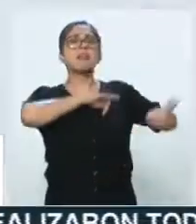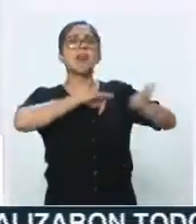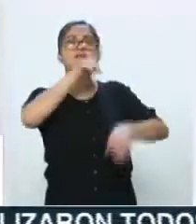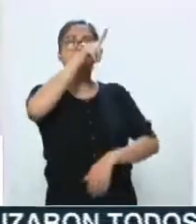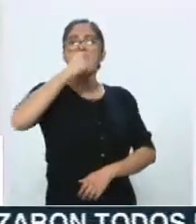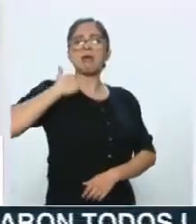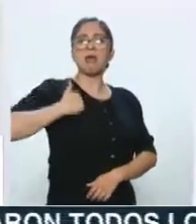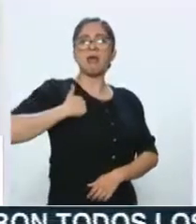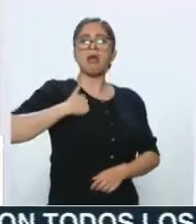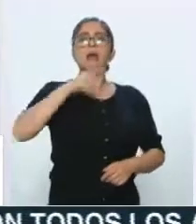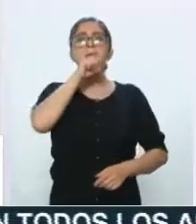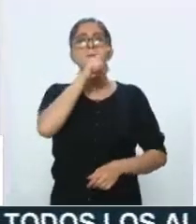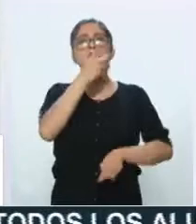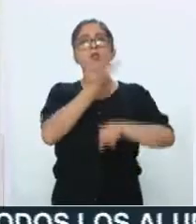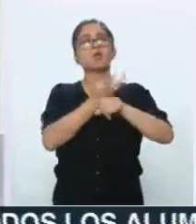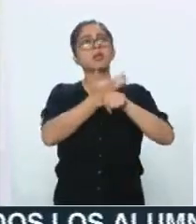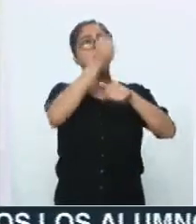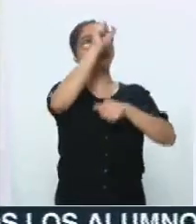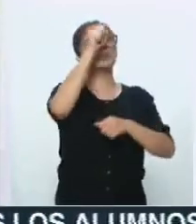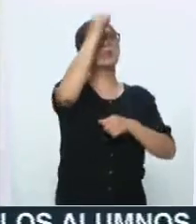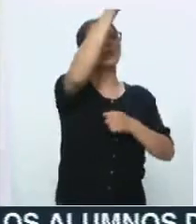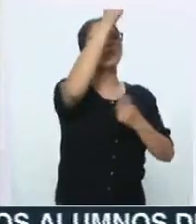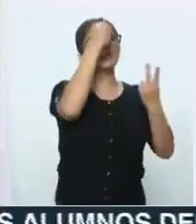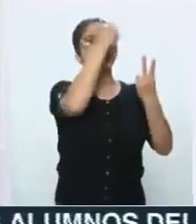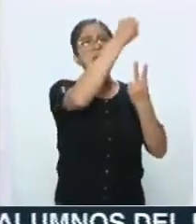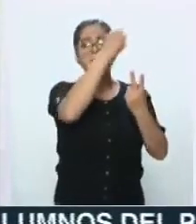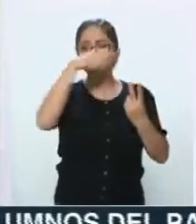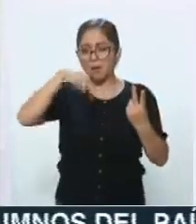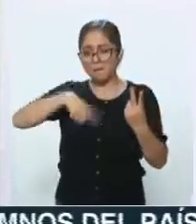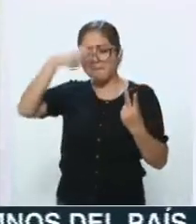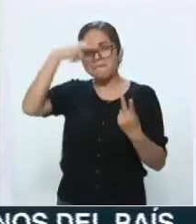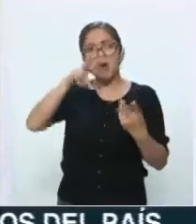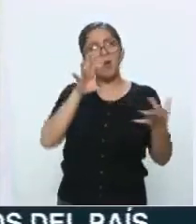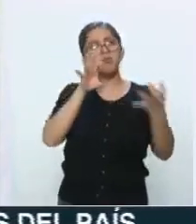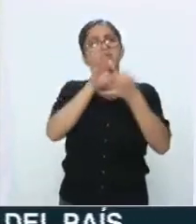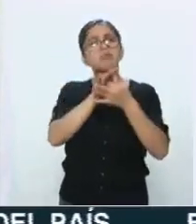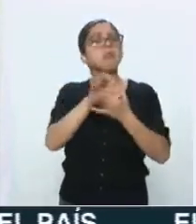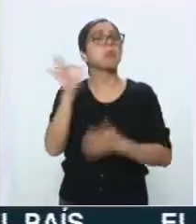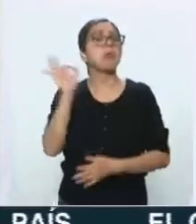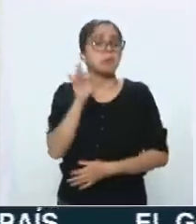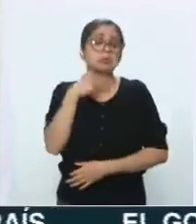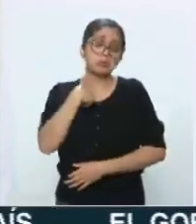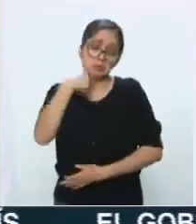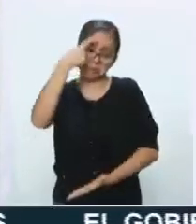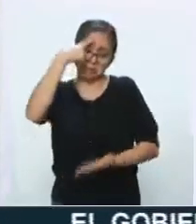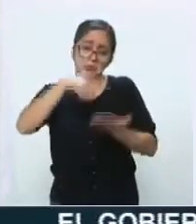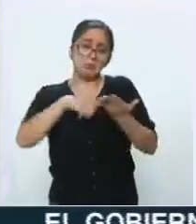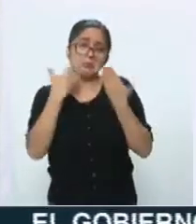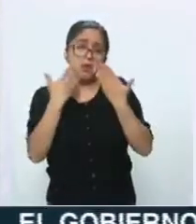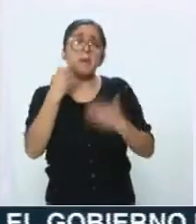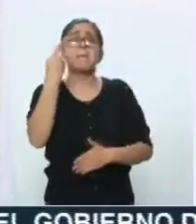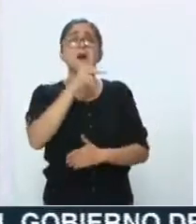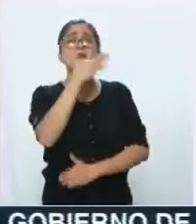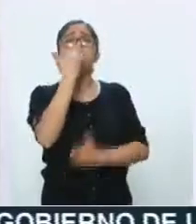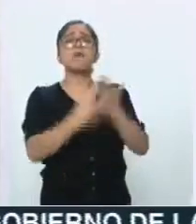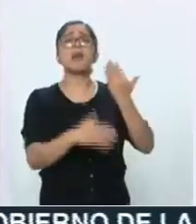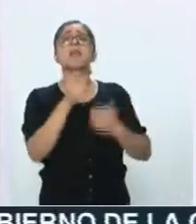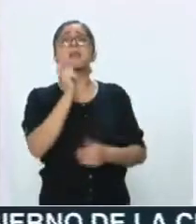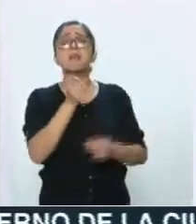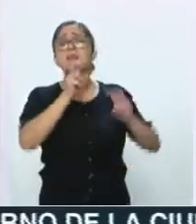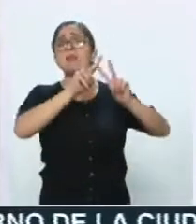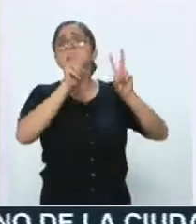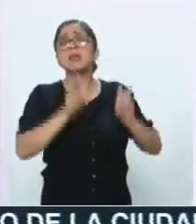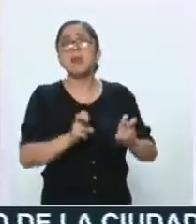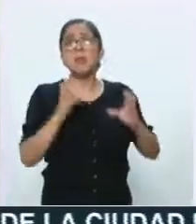estadounidenses. Algo que me parece fundamental y un tema que tampoco se ha mencionado mucho es el asunto medioambiental.